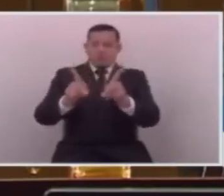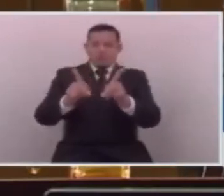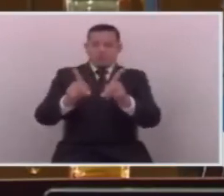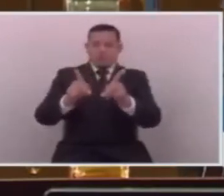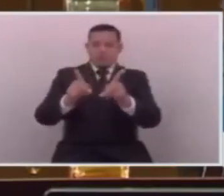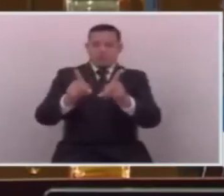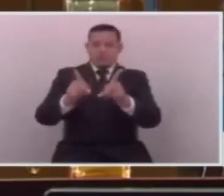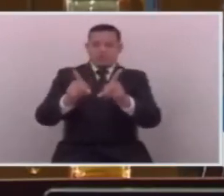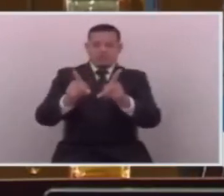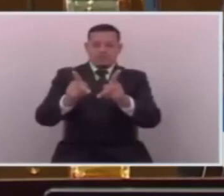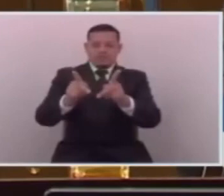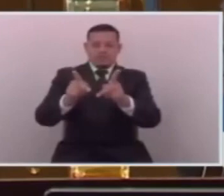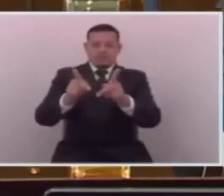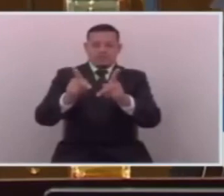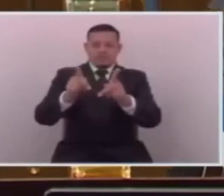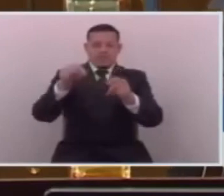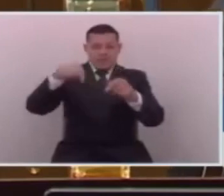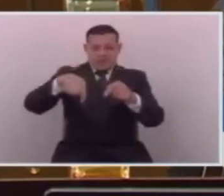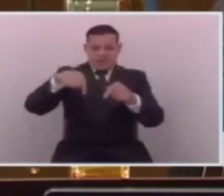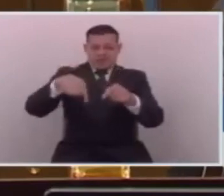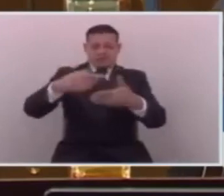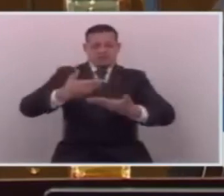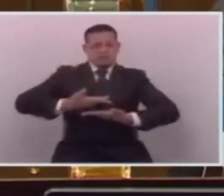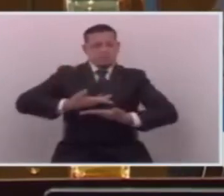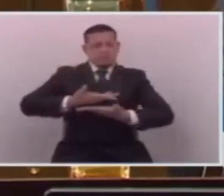están acá.